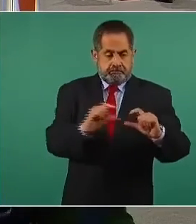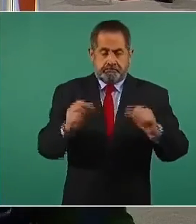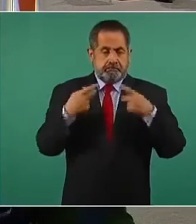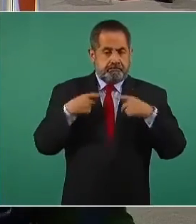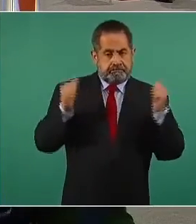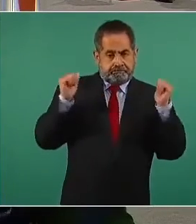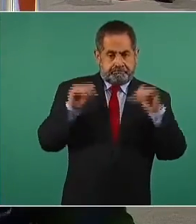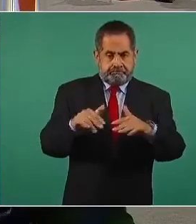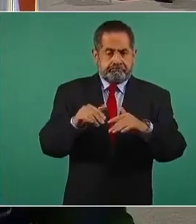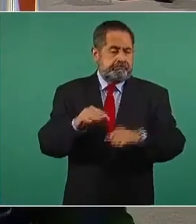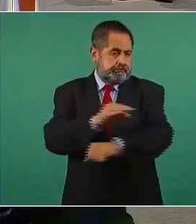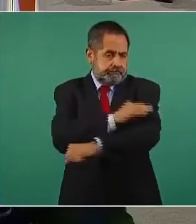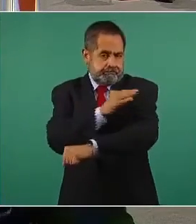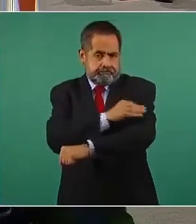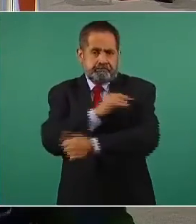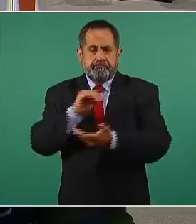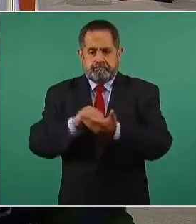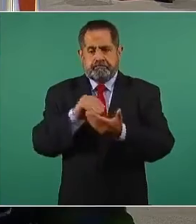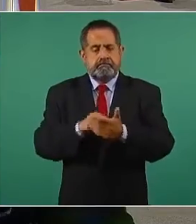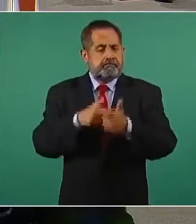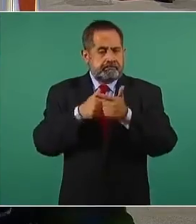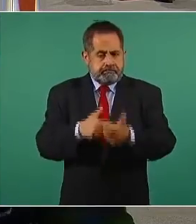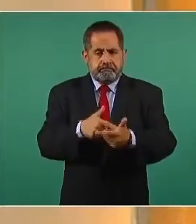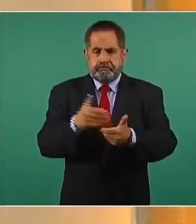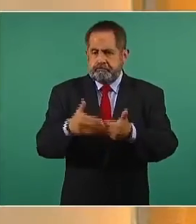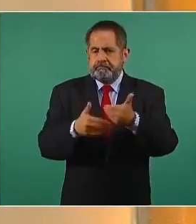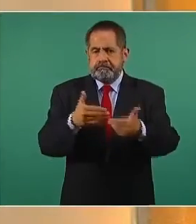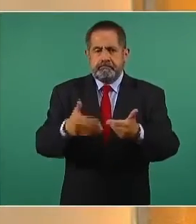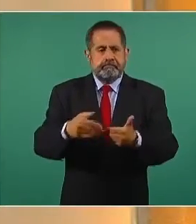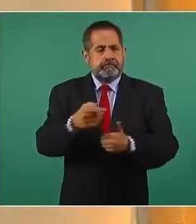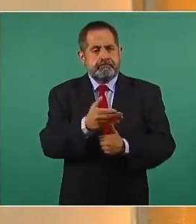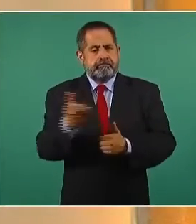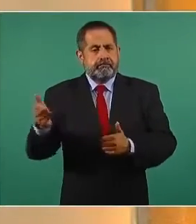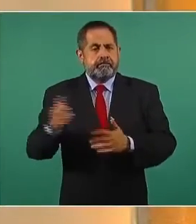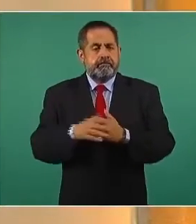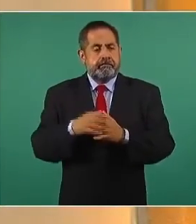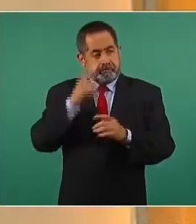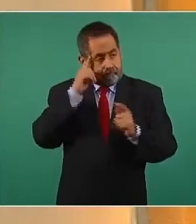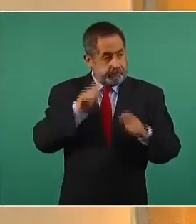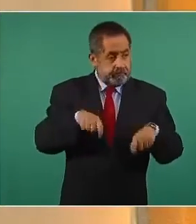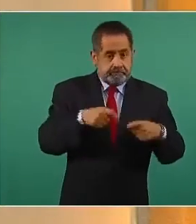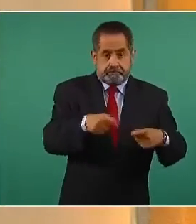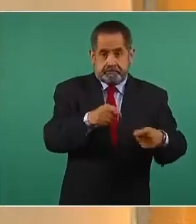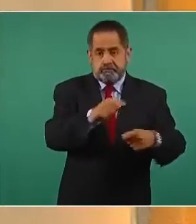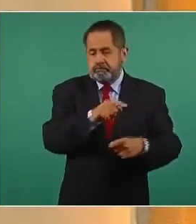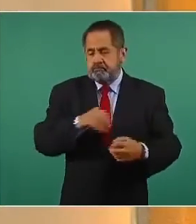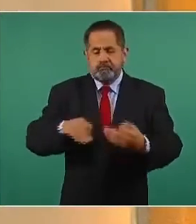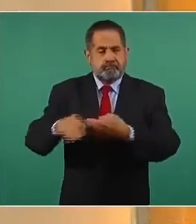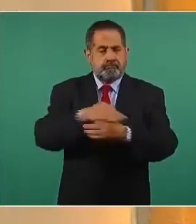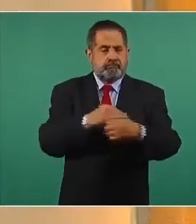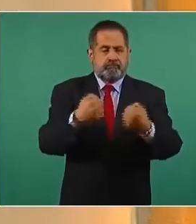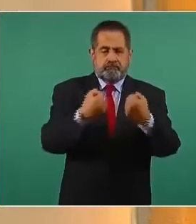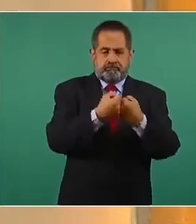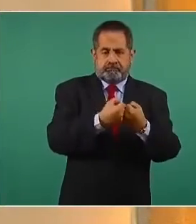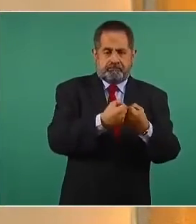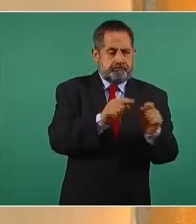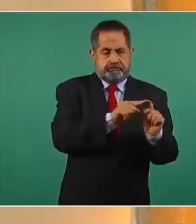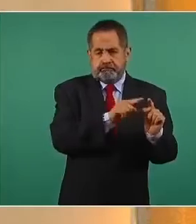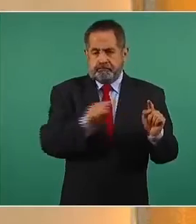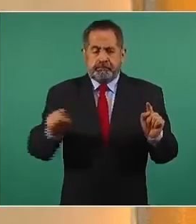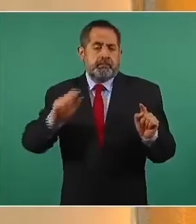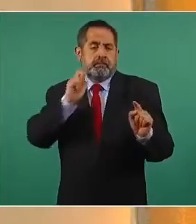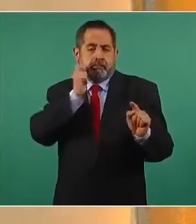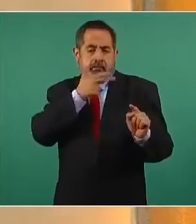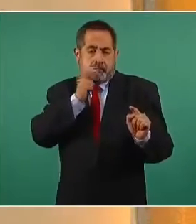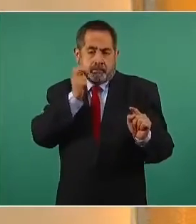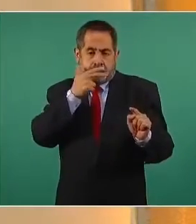vamos a continuar con la vacunación en todo el estado de